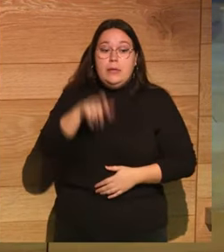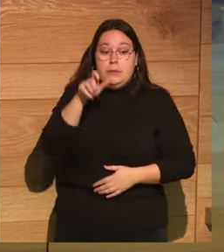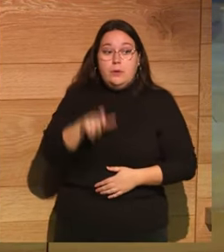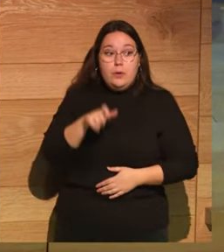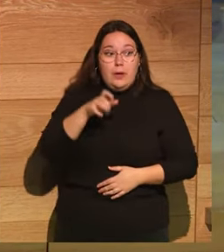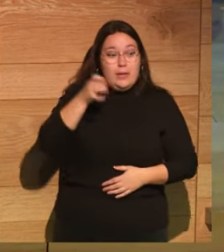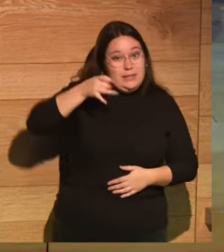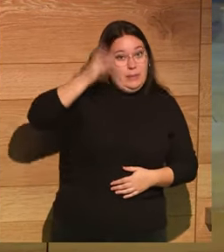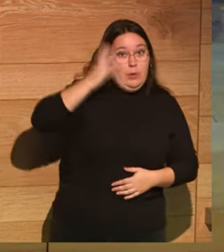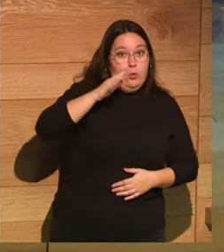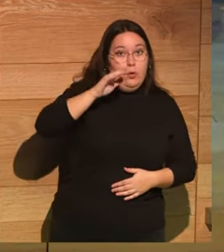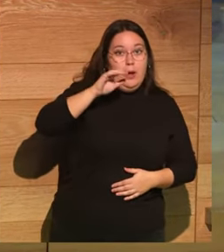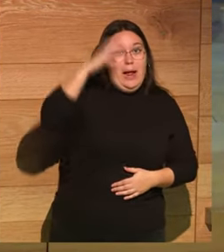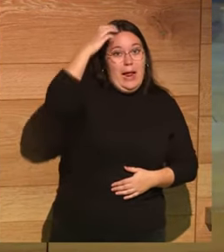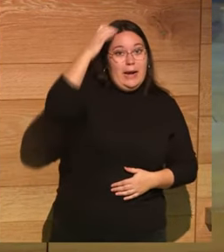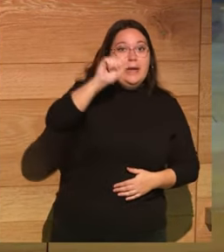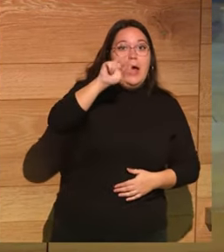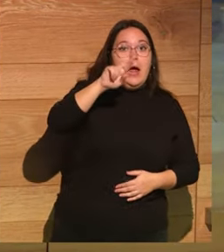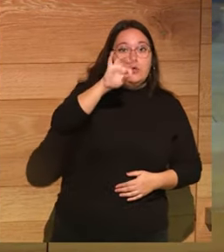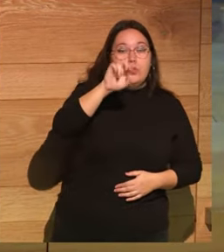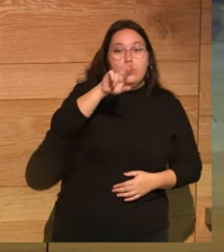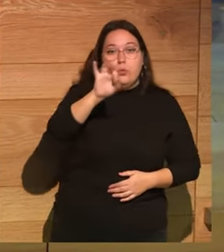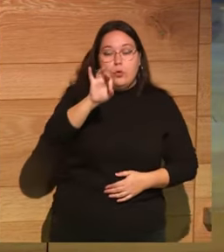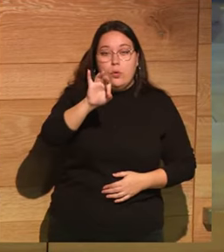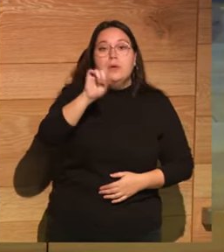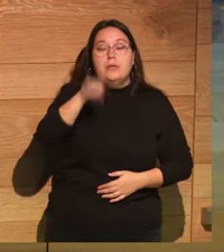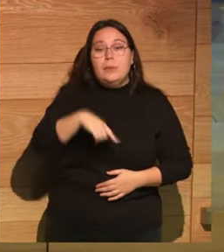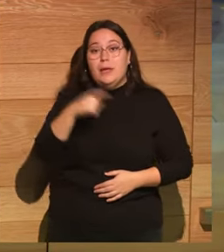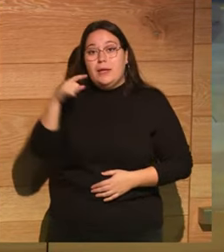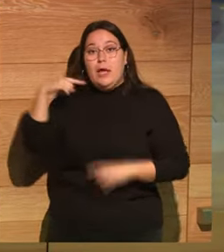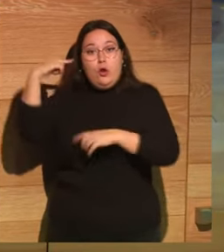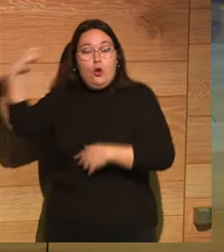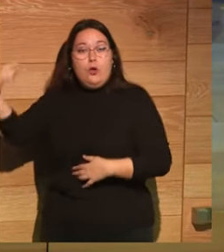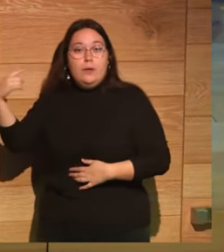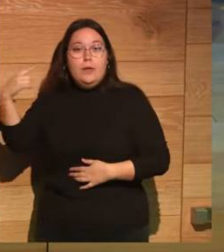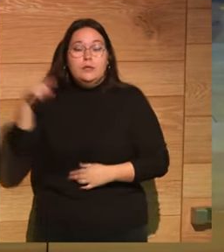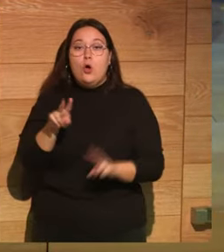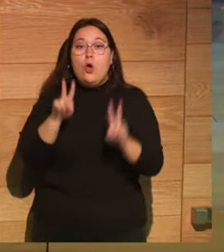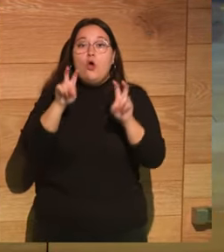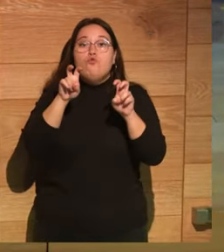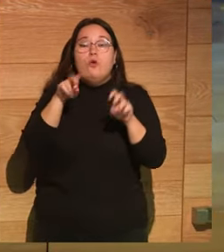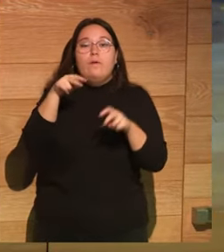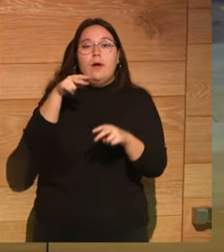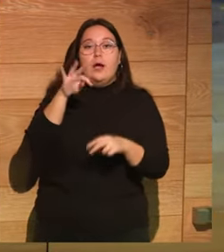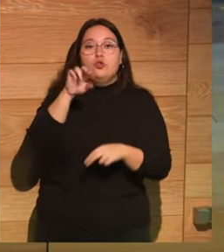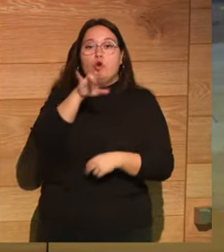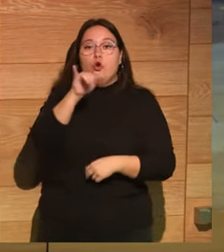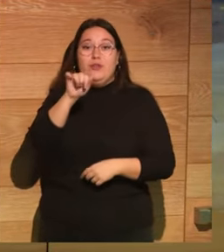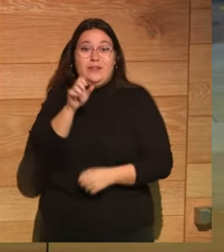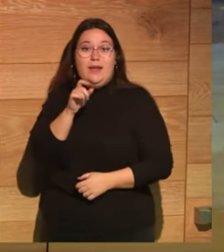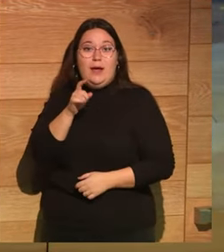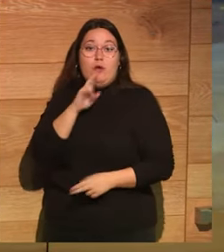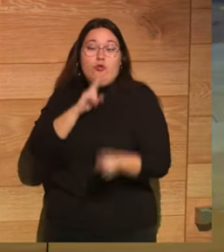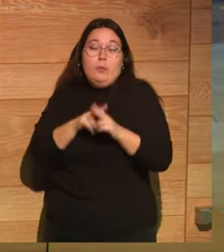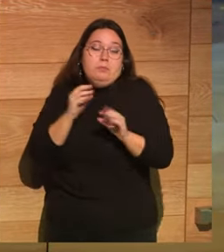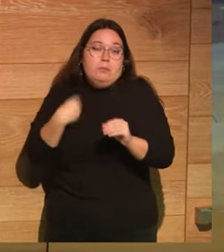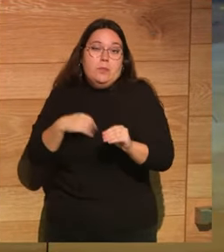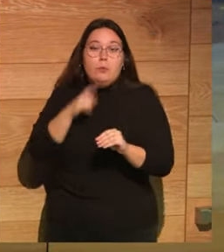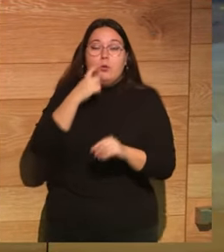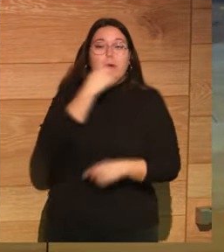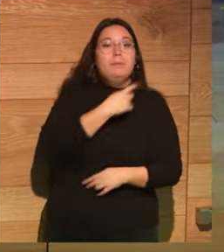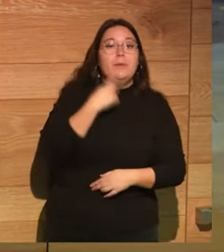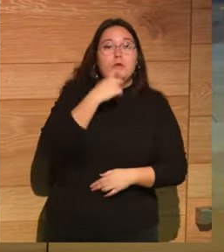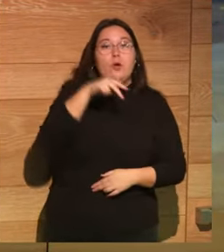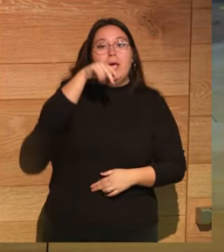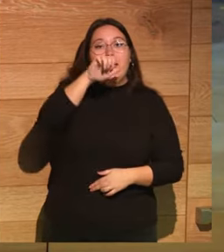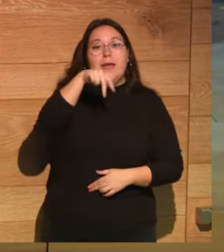solo se inventó al rey Arturo, se inventó que Londres se había llamado Nueva Troya, lo basó en el mito de la